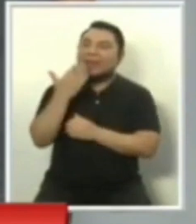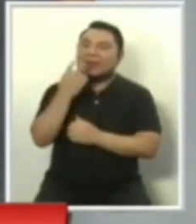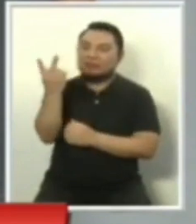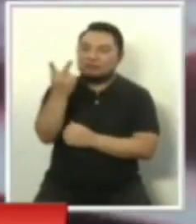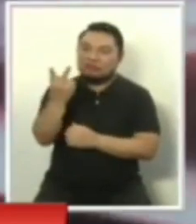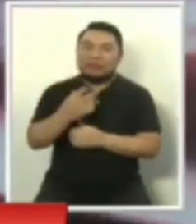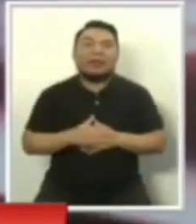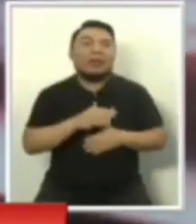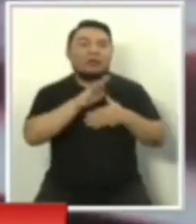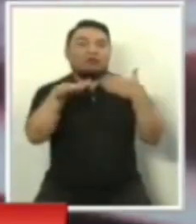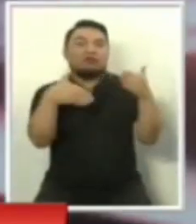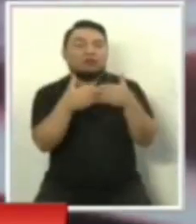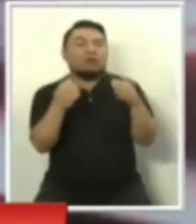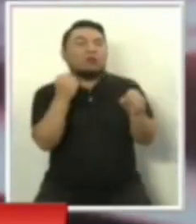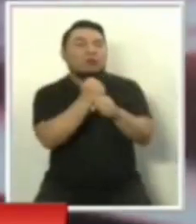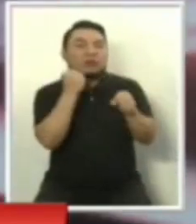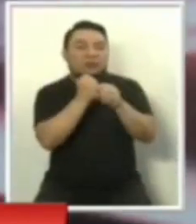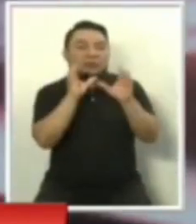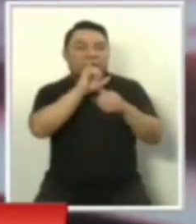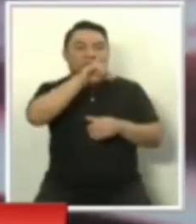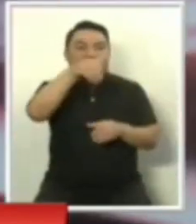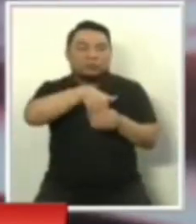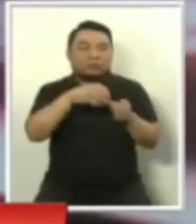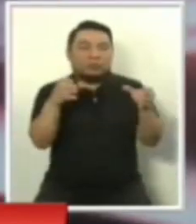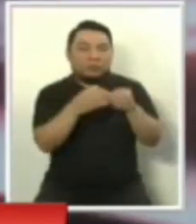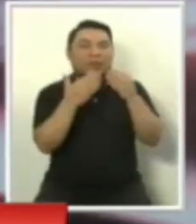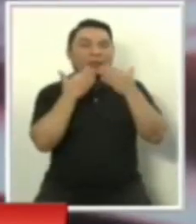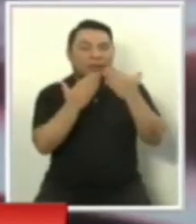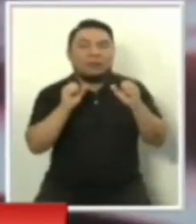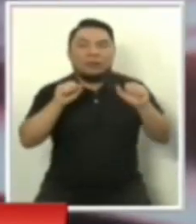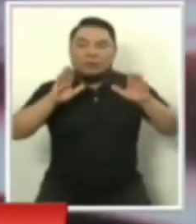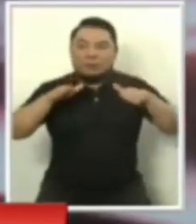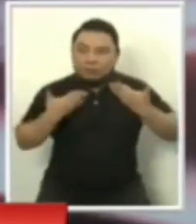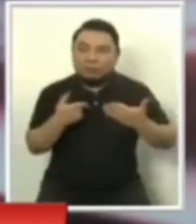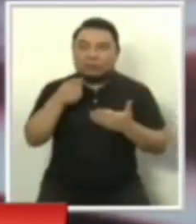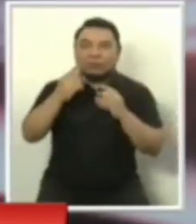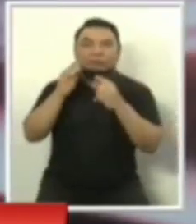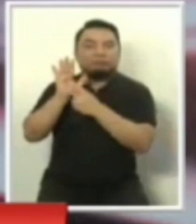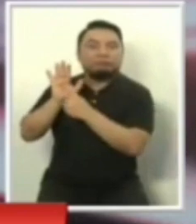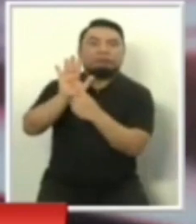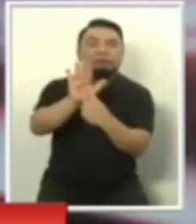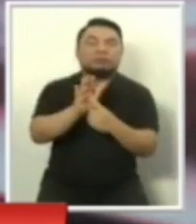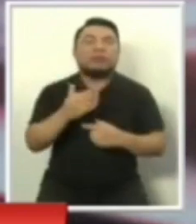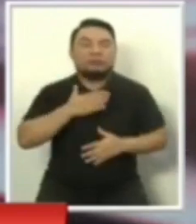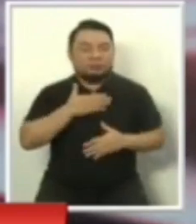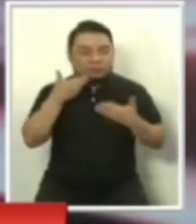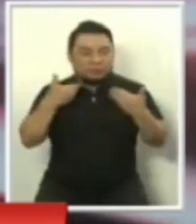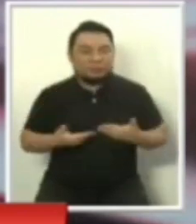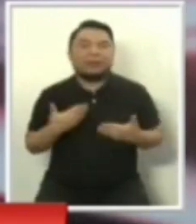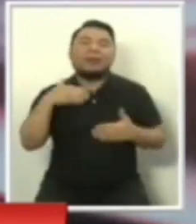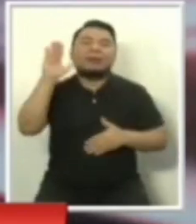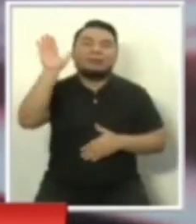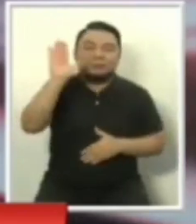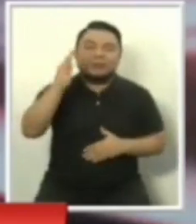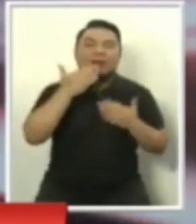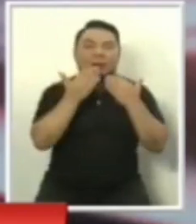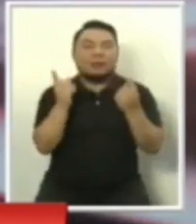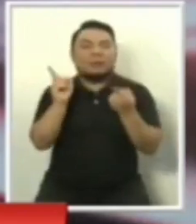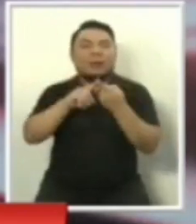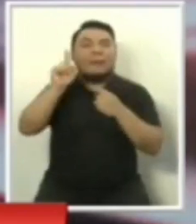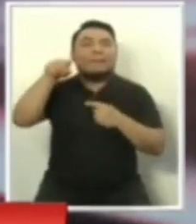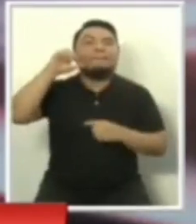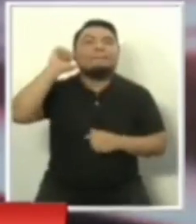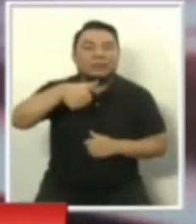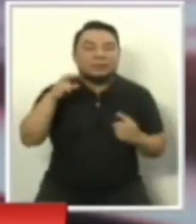equipo técnico, además, del Jurado Nacional de Elecciones que ha hecho posible esta transmisión. Y, por mi parte, me despido y nos vemos mañana